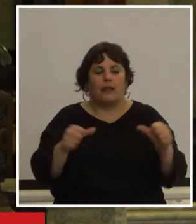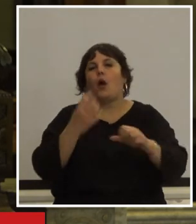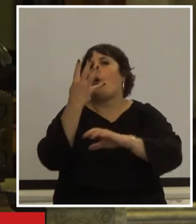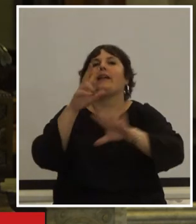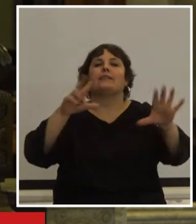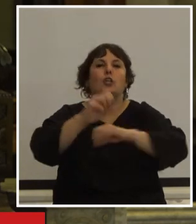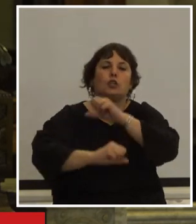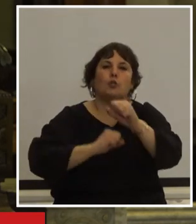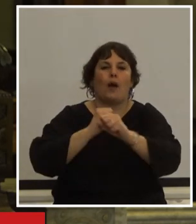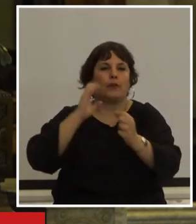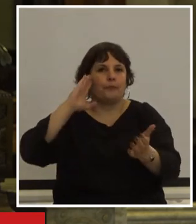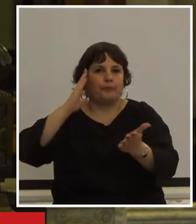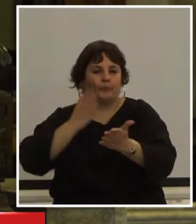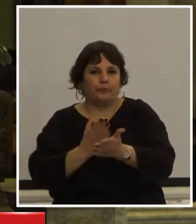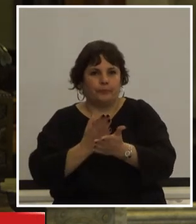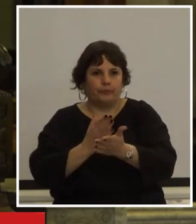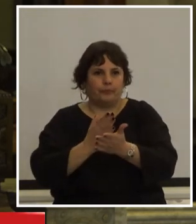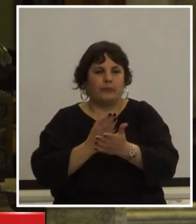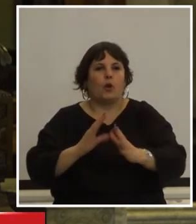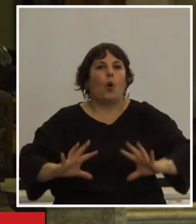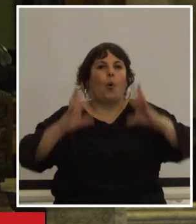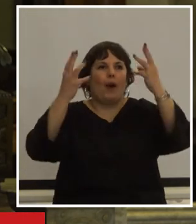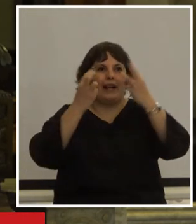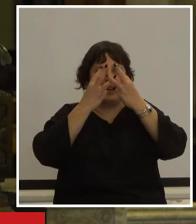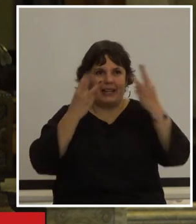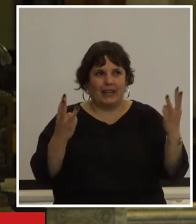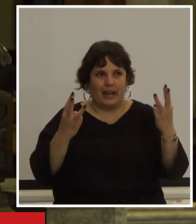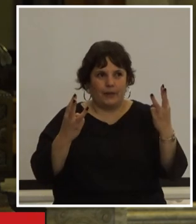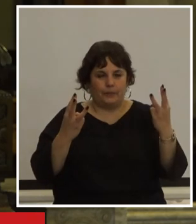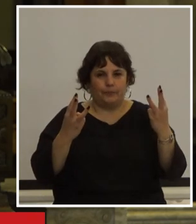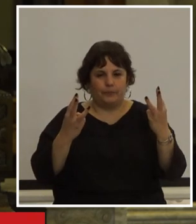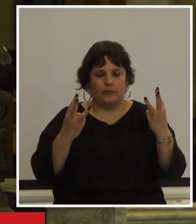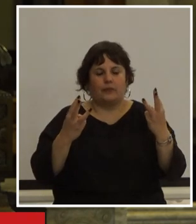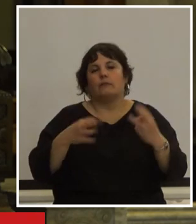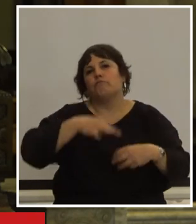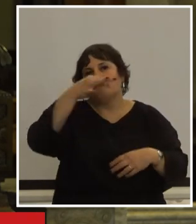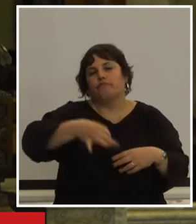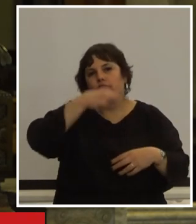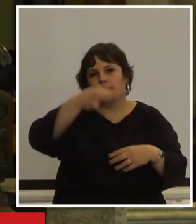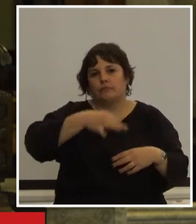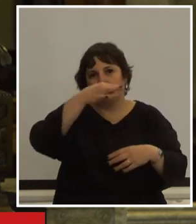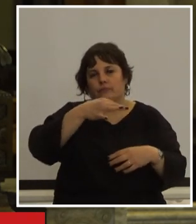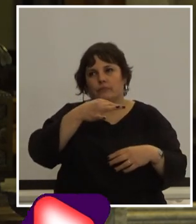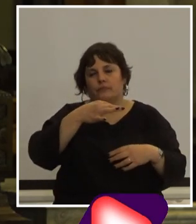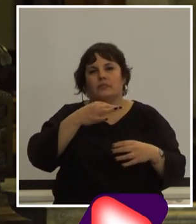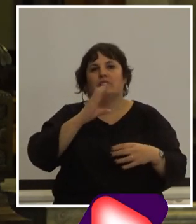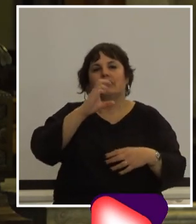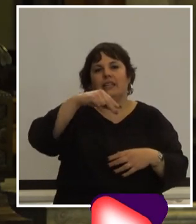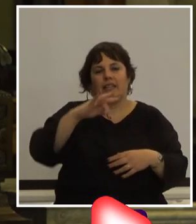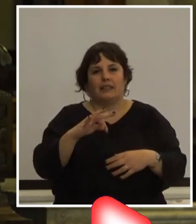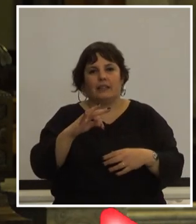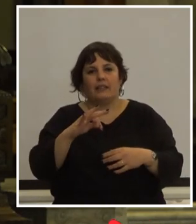años del golpe de estado y de la huelga general decretada por la CNT